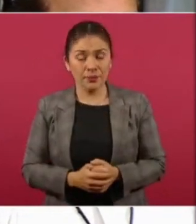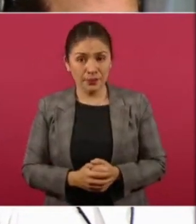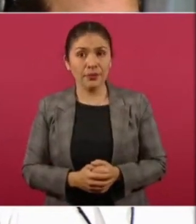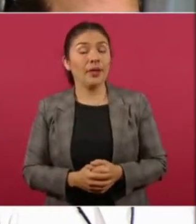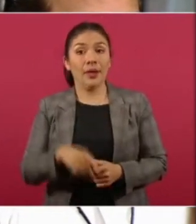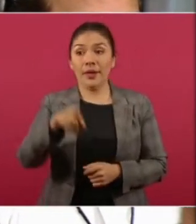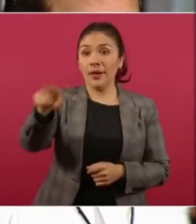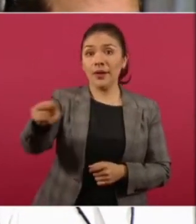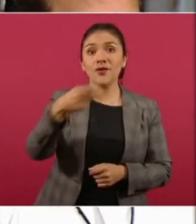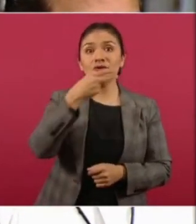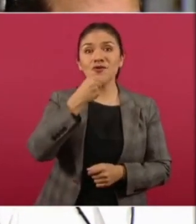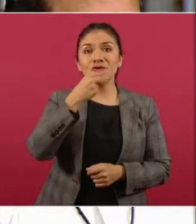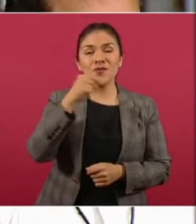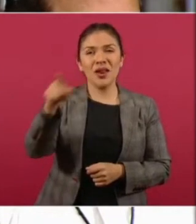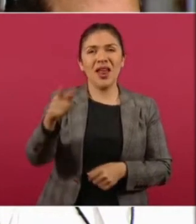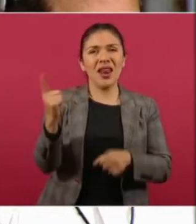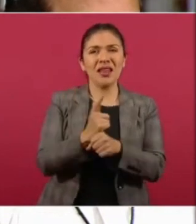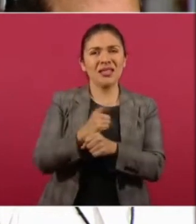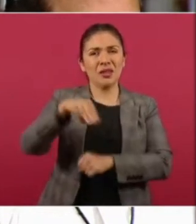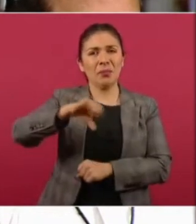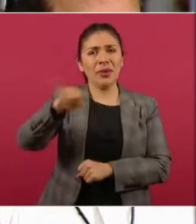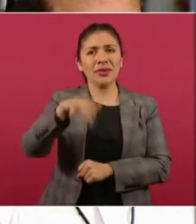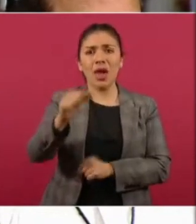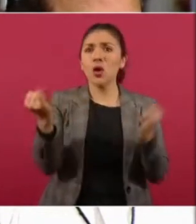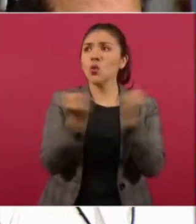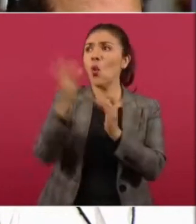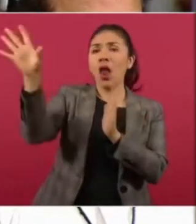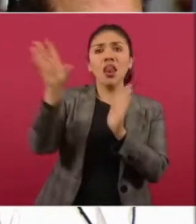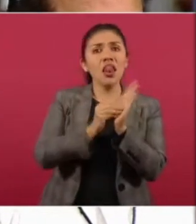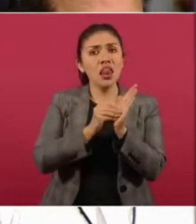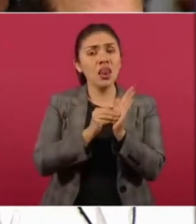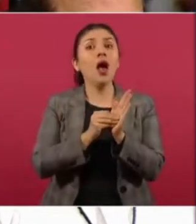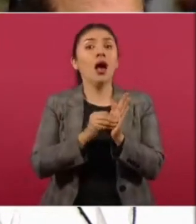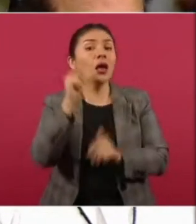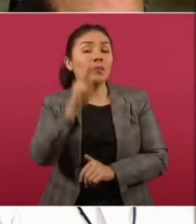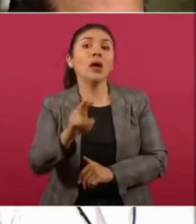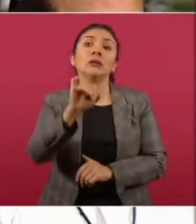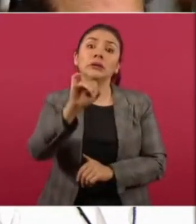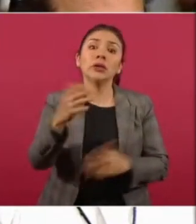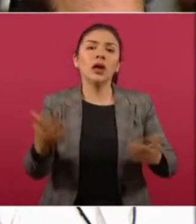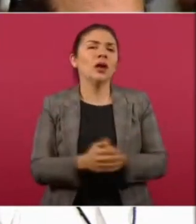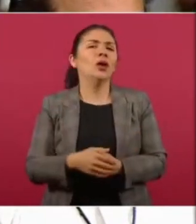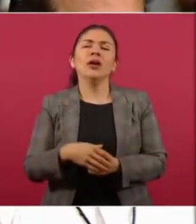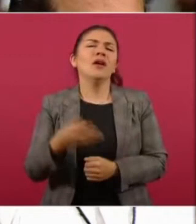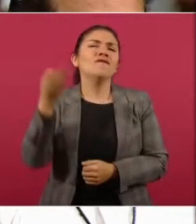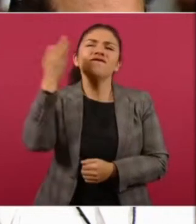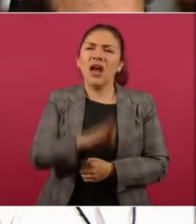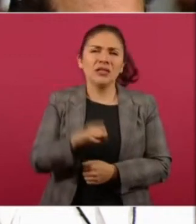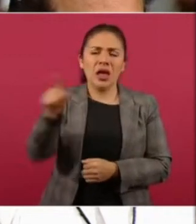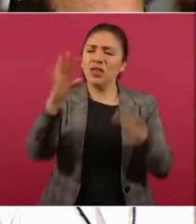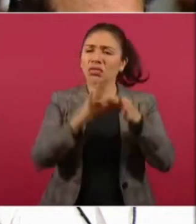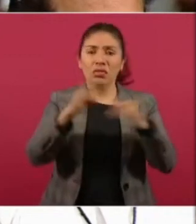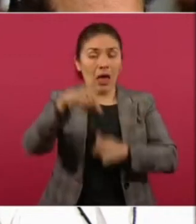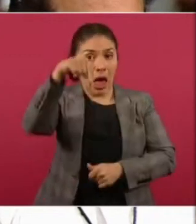aquí lo reprodujo el licenciado Mejía, que ya detuvieron, que parece… Bueno, la versión falsa la replicó aquí.